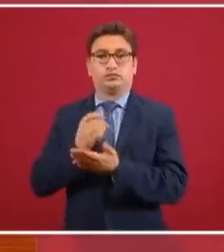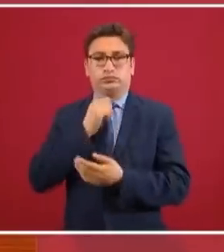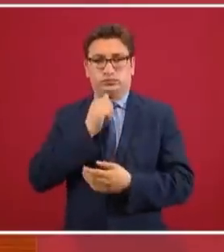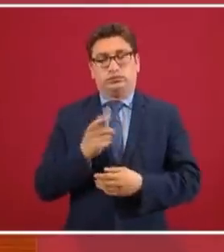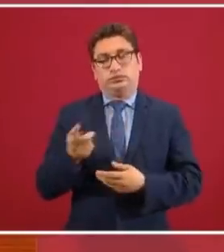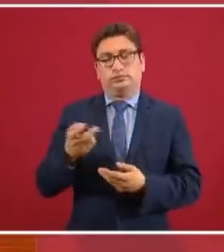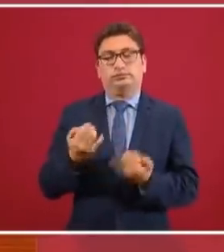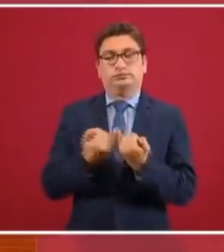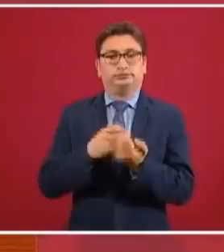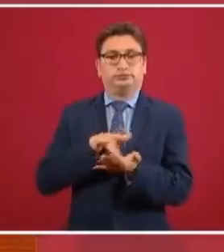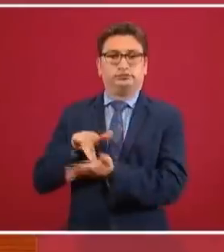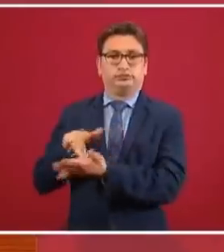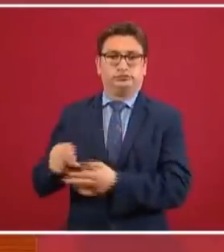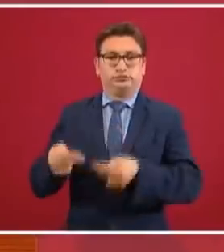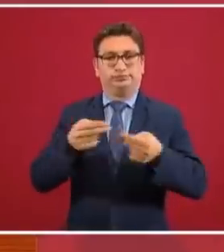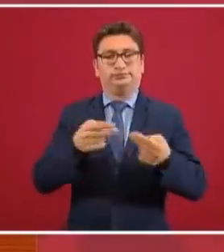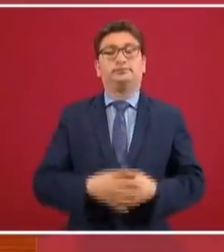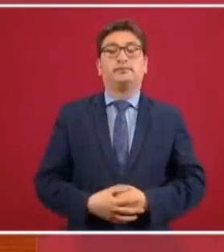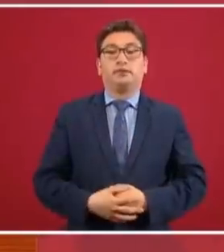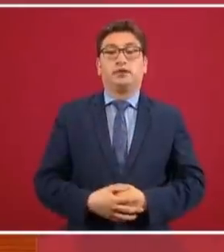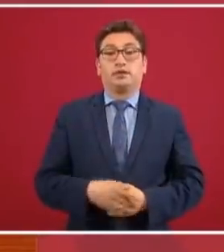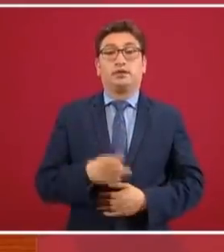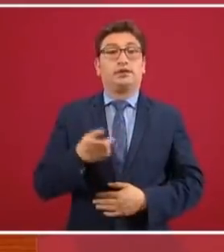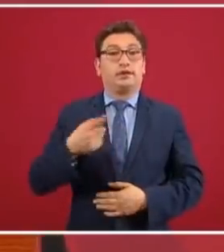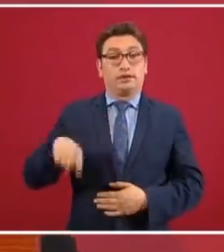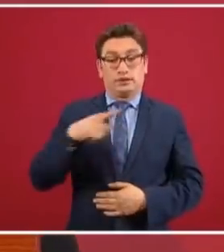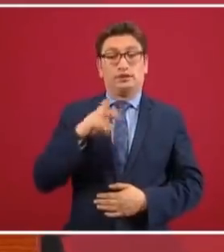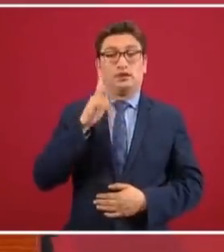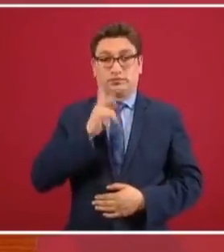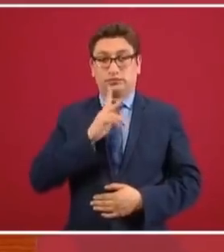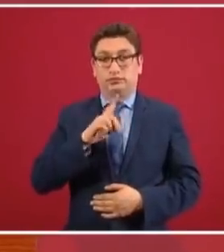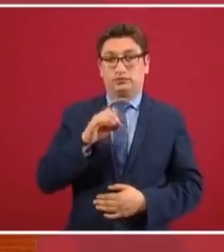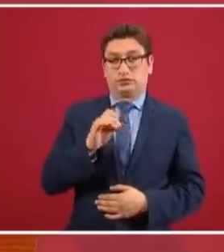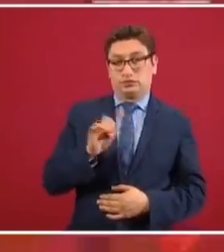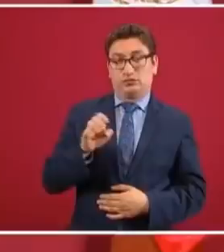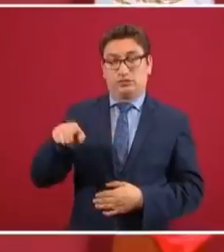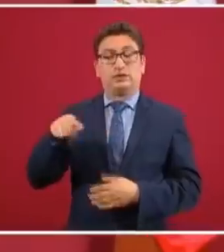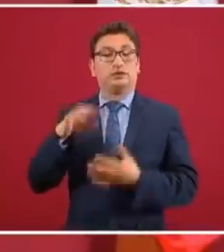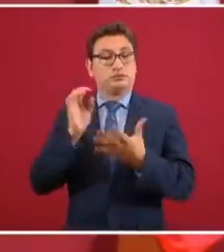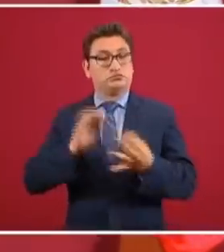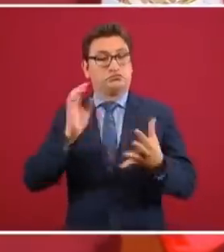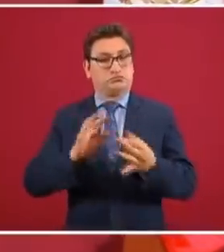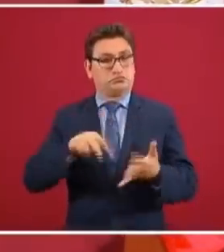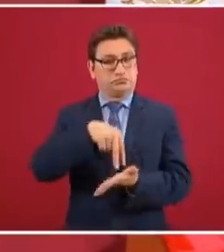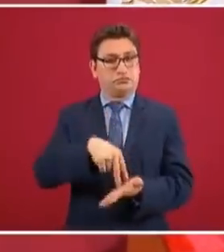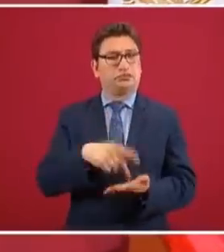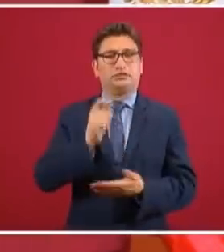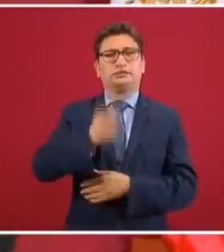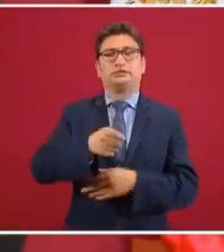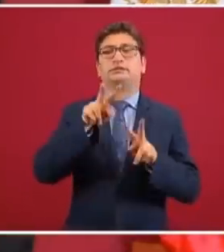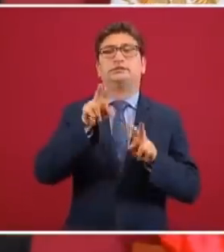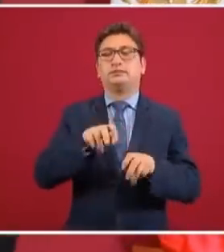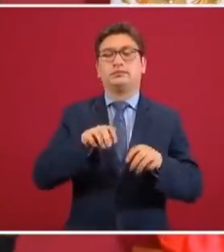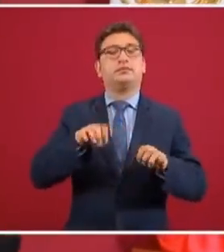vamos a que exponga SOE lo que tiene que ver con las